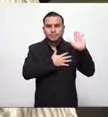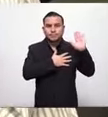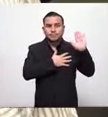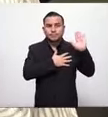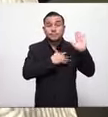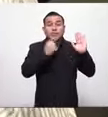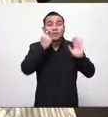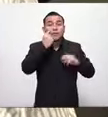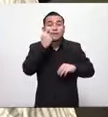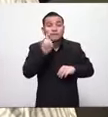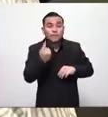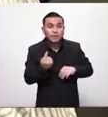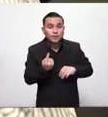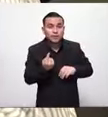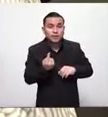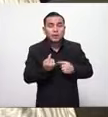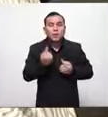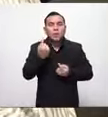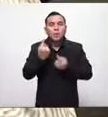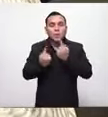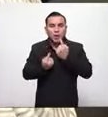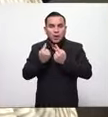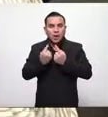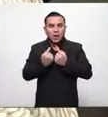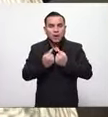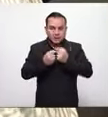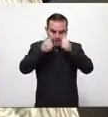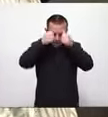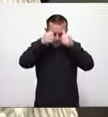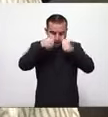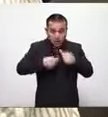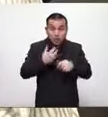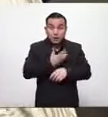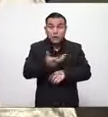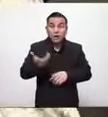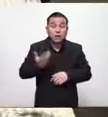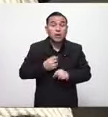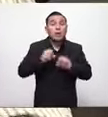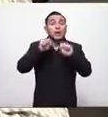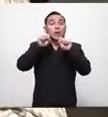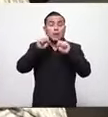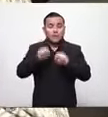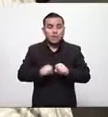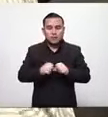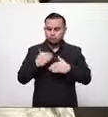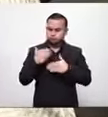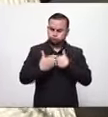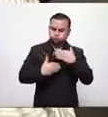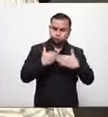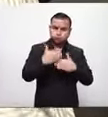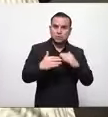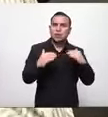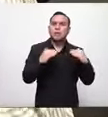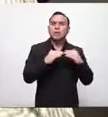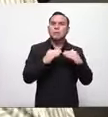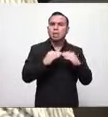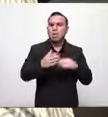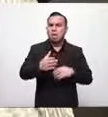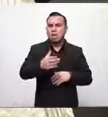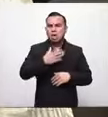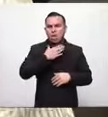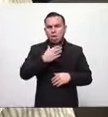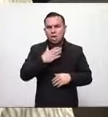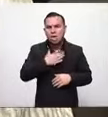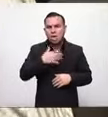buscando un acuerdo que nos permita a todos iniciar ese proceso que va a ser igual de difícil y